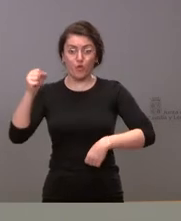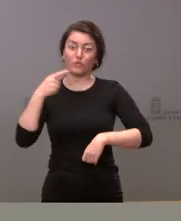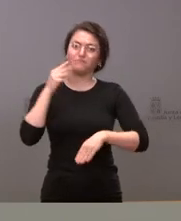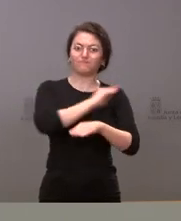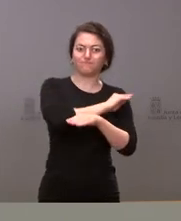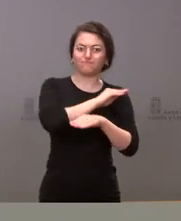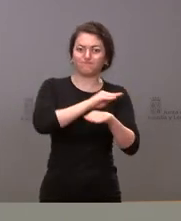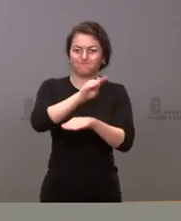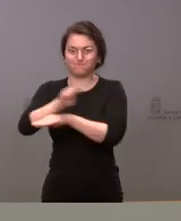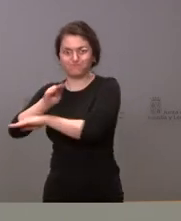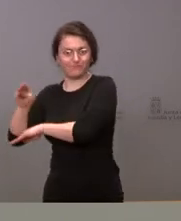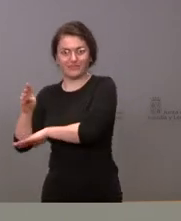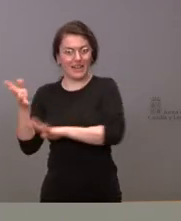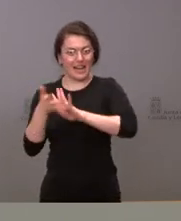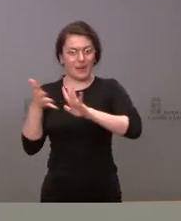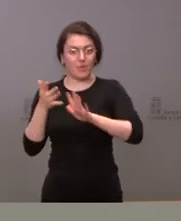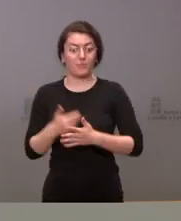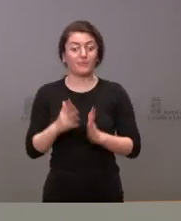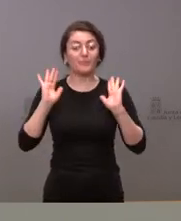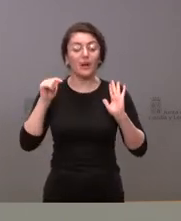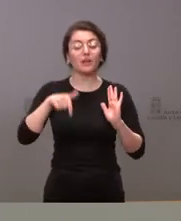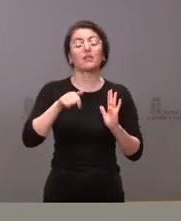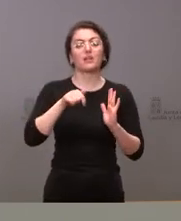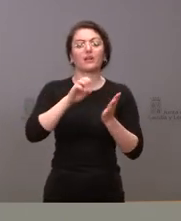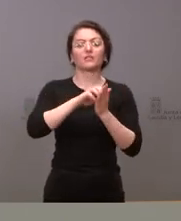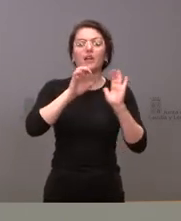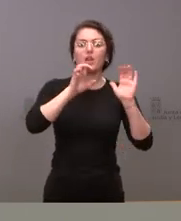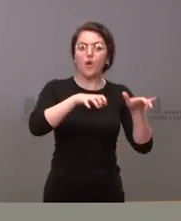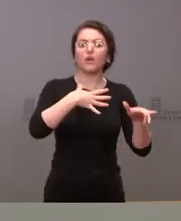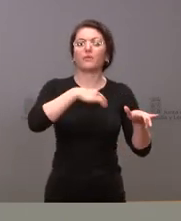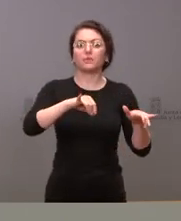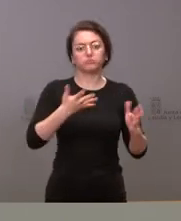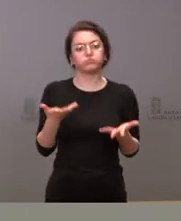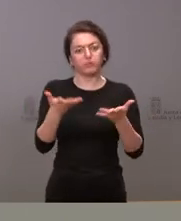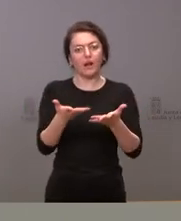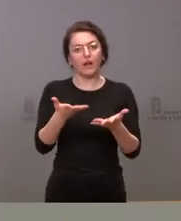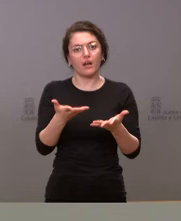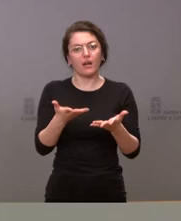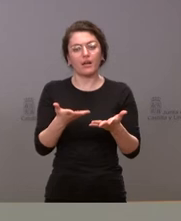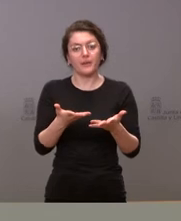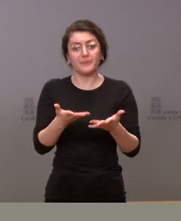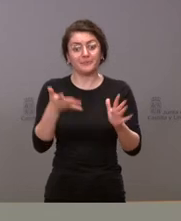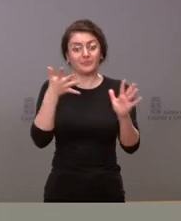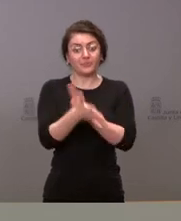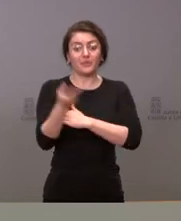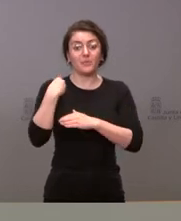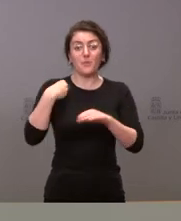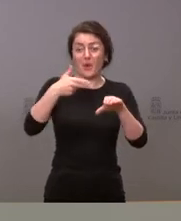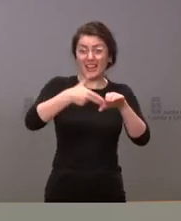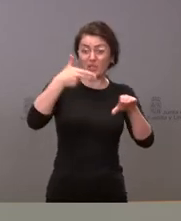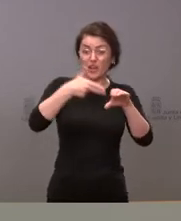servicio entre tanto nuestra comunidad autónoma está dispuesta a ayudar y por tanto aquellas estaciones de servicio